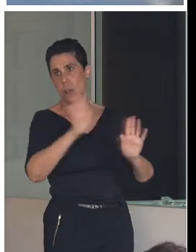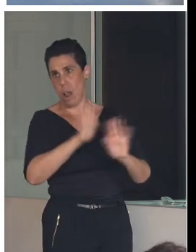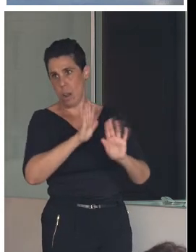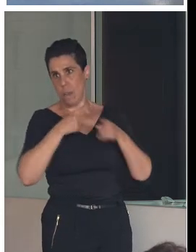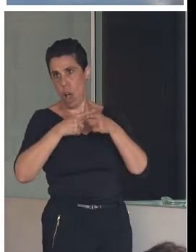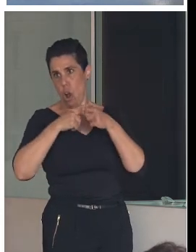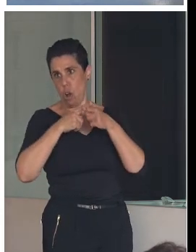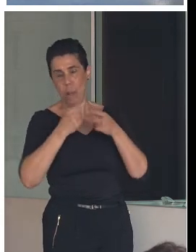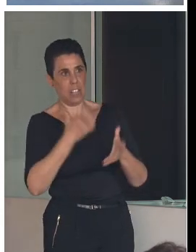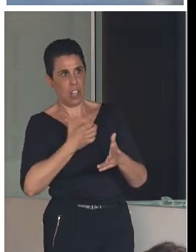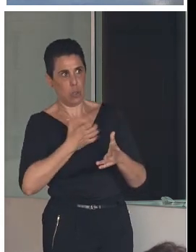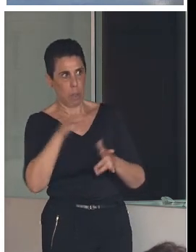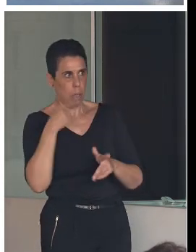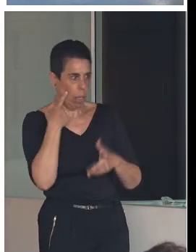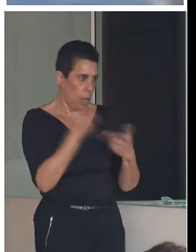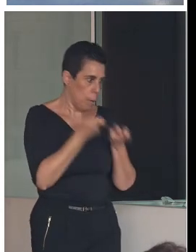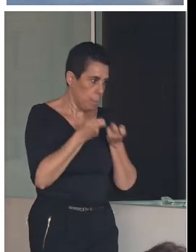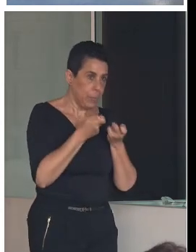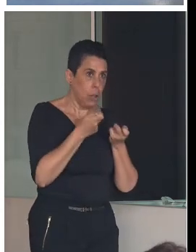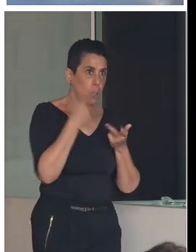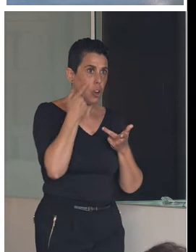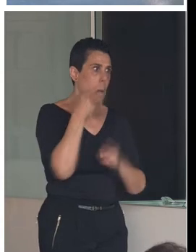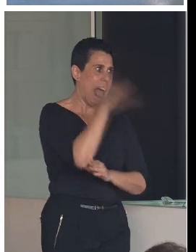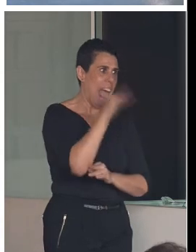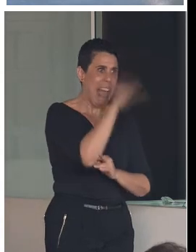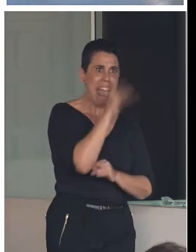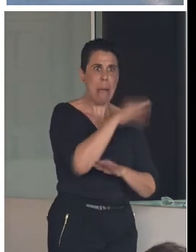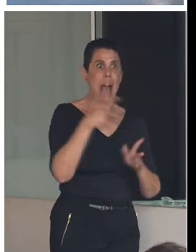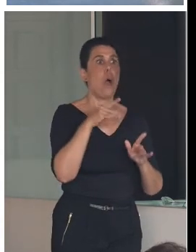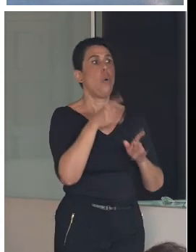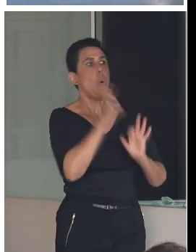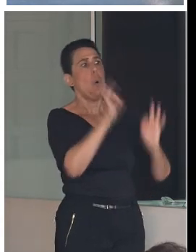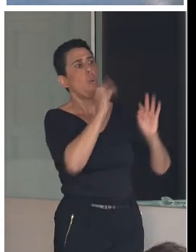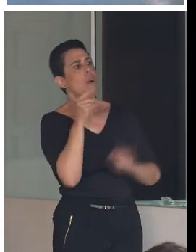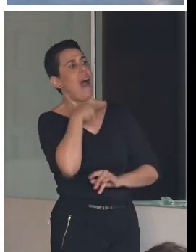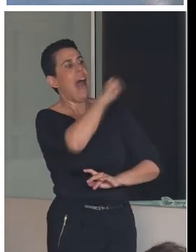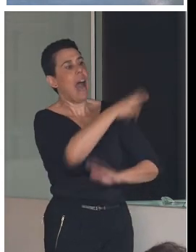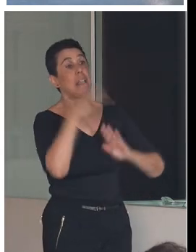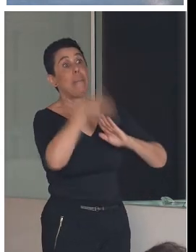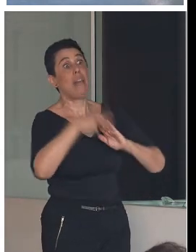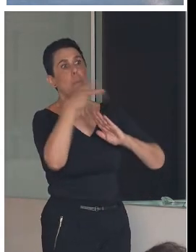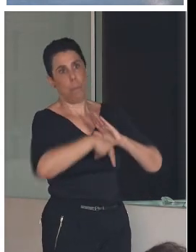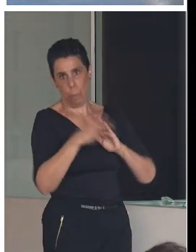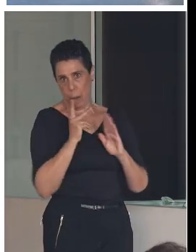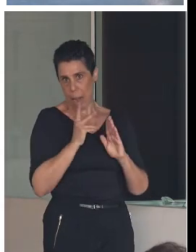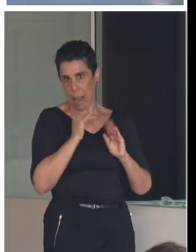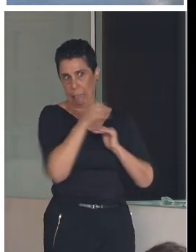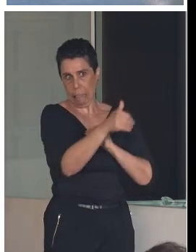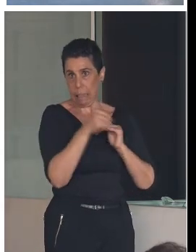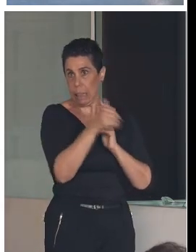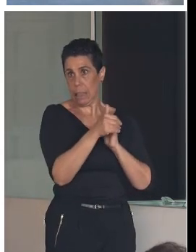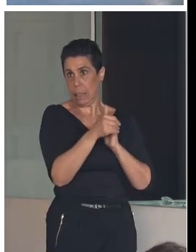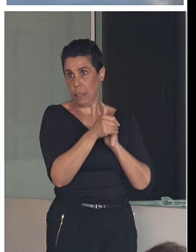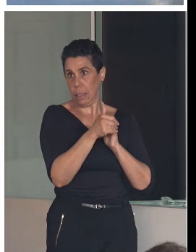que le tienes que estar vigilando, que no se le pasen los plazos, que no se le pasen una serie de cosas y, además, solucionarles, o sea,